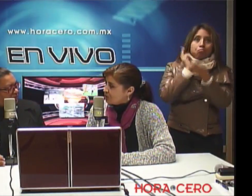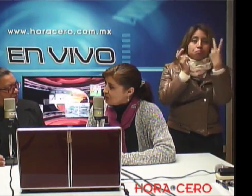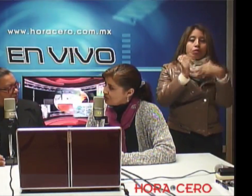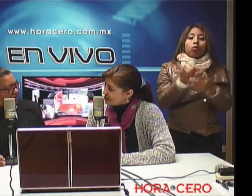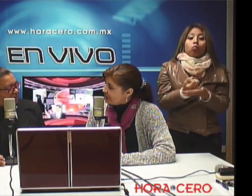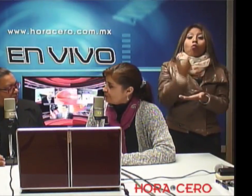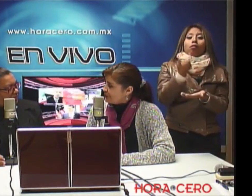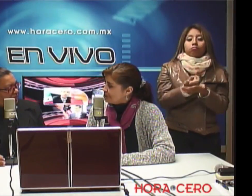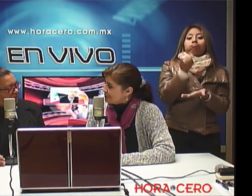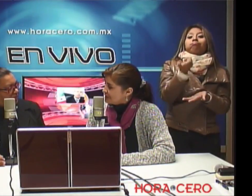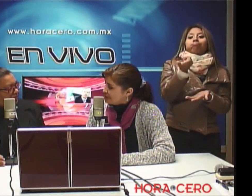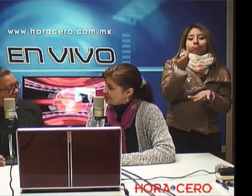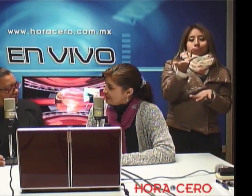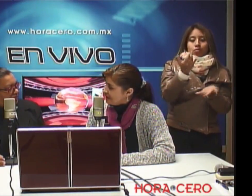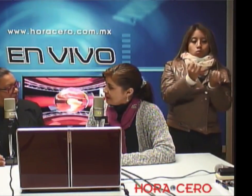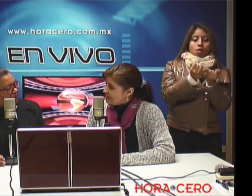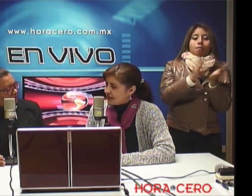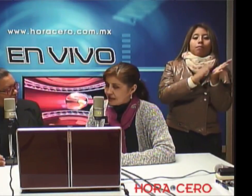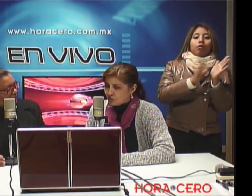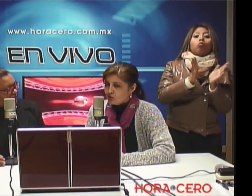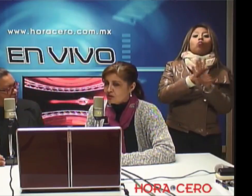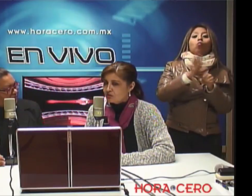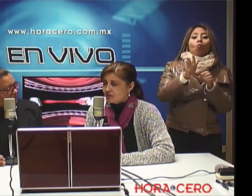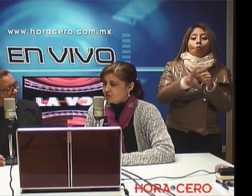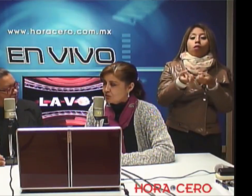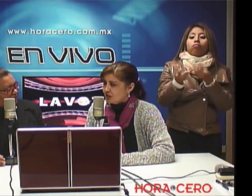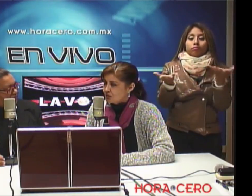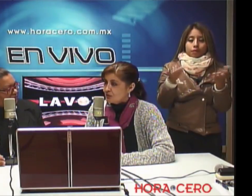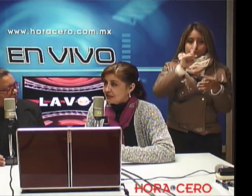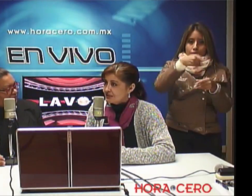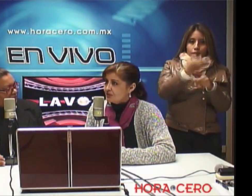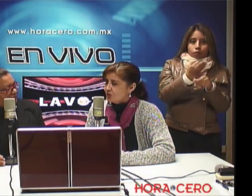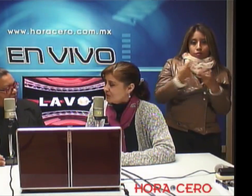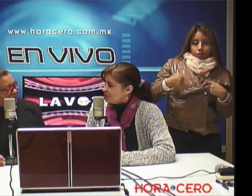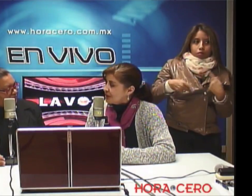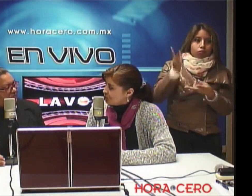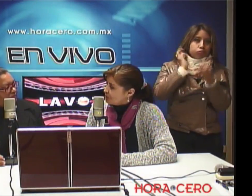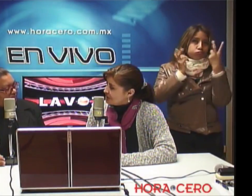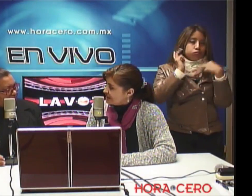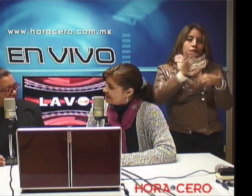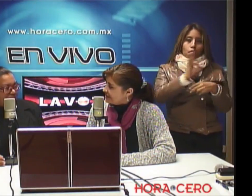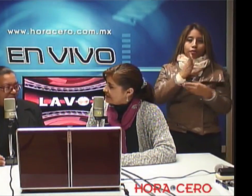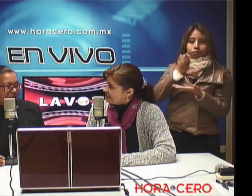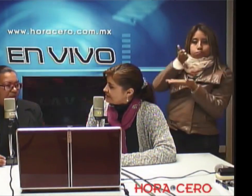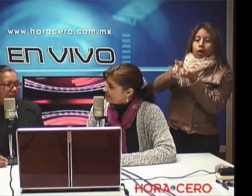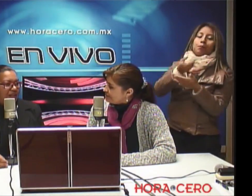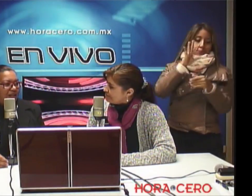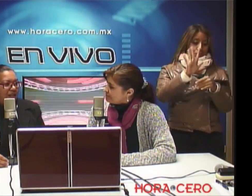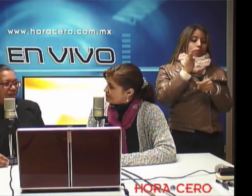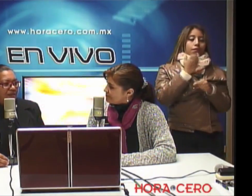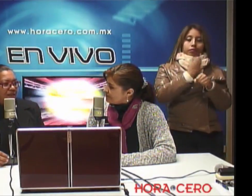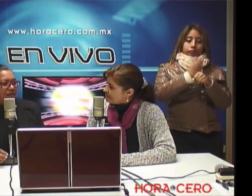costos y cuándo empiezan los periodos de inscripción, para que el público que nos está escuchando, pues tenga esta información y acude a ustedes. Sí,